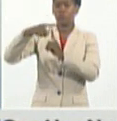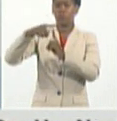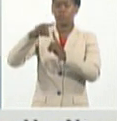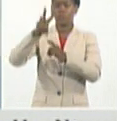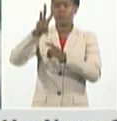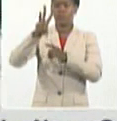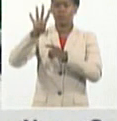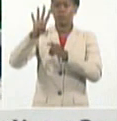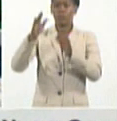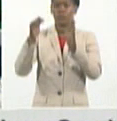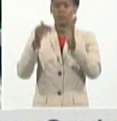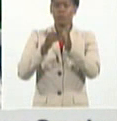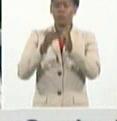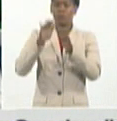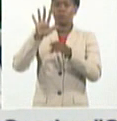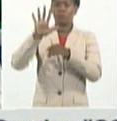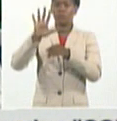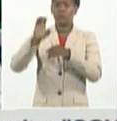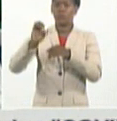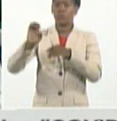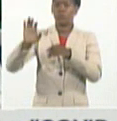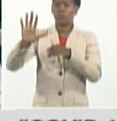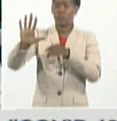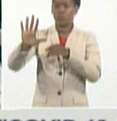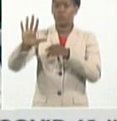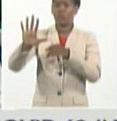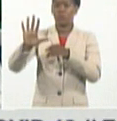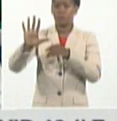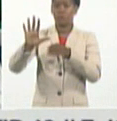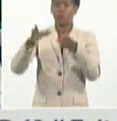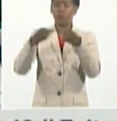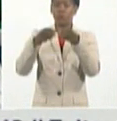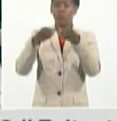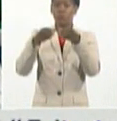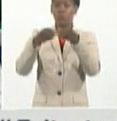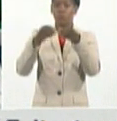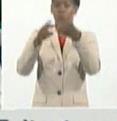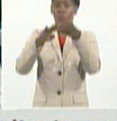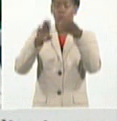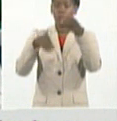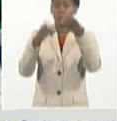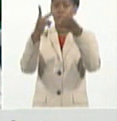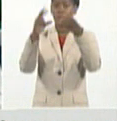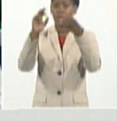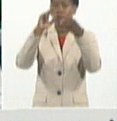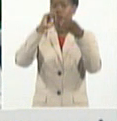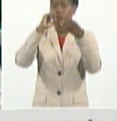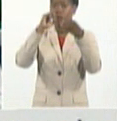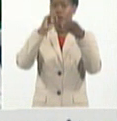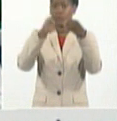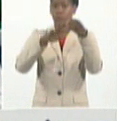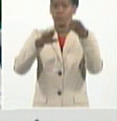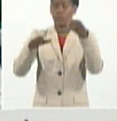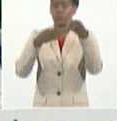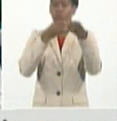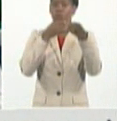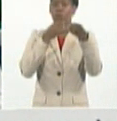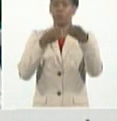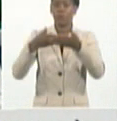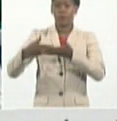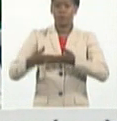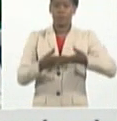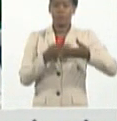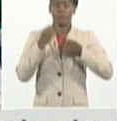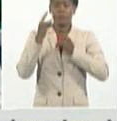,505 pacientes en edades pediátricas diagnosticados en nuestro país. Estamos